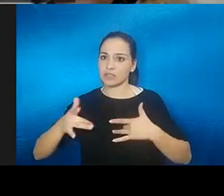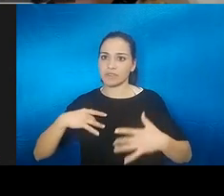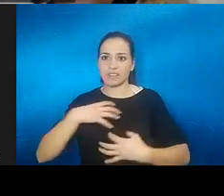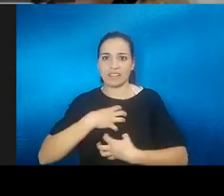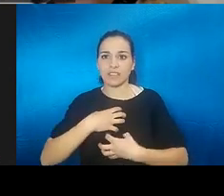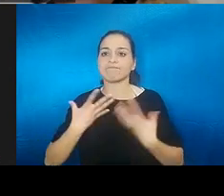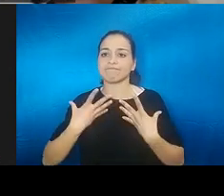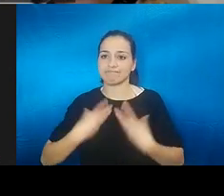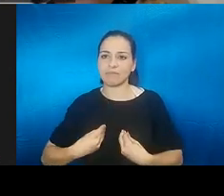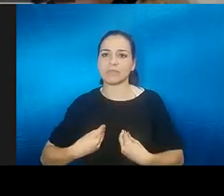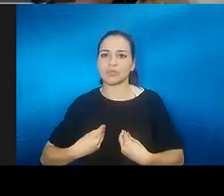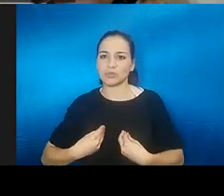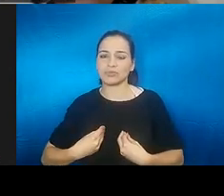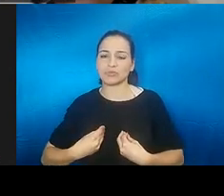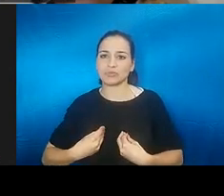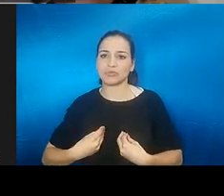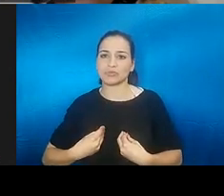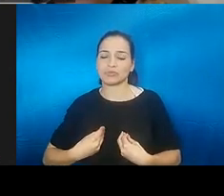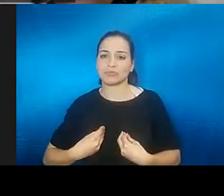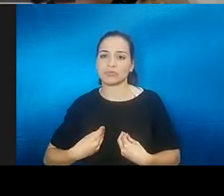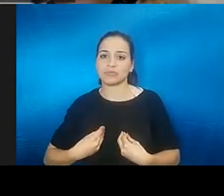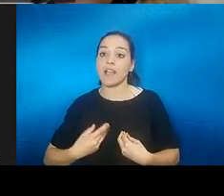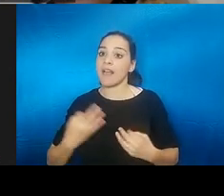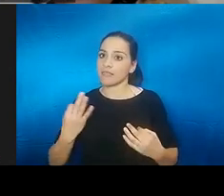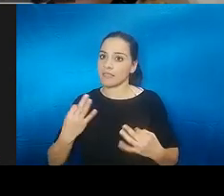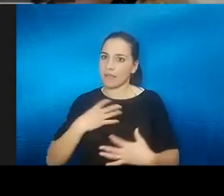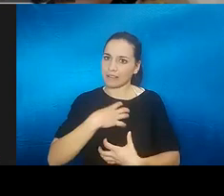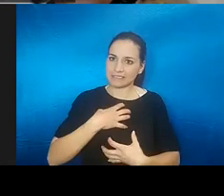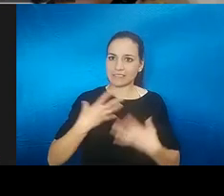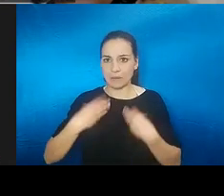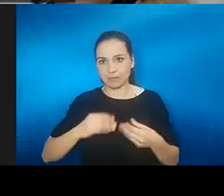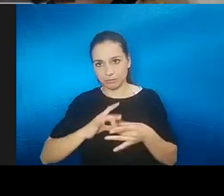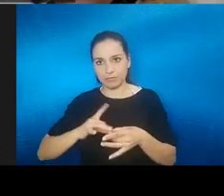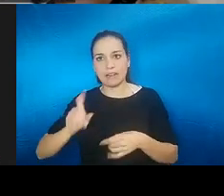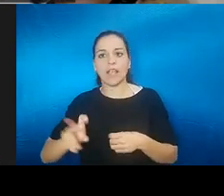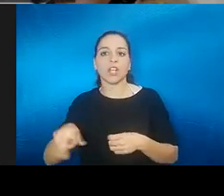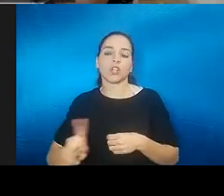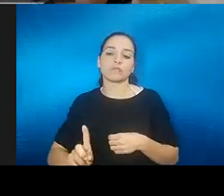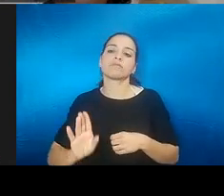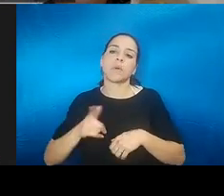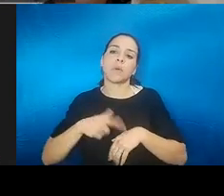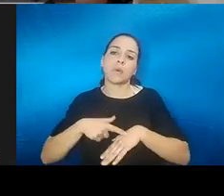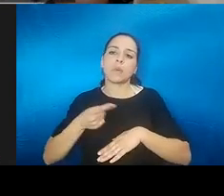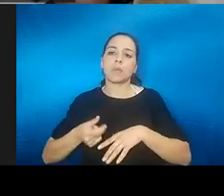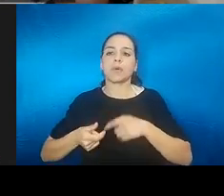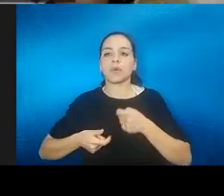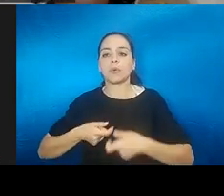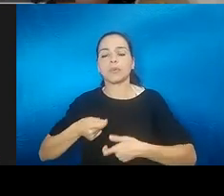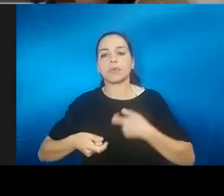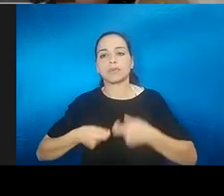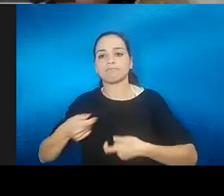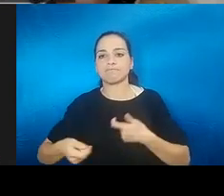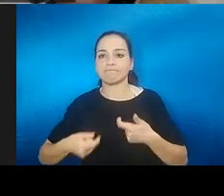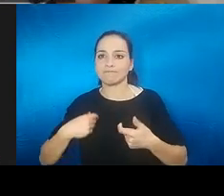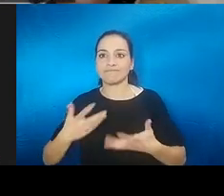depresiva. No tiene por qué generar un trastorno de ansiedad, un trastorno de depresión, pero poco a poco esto ir minando y alterando el